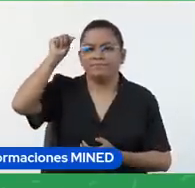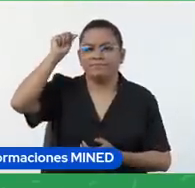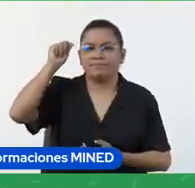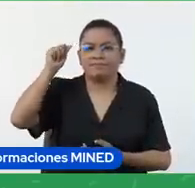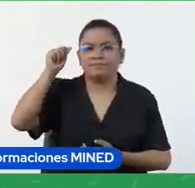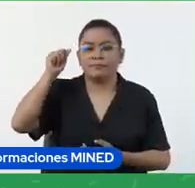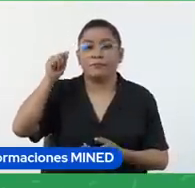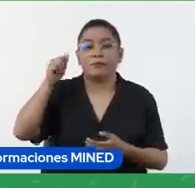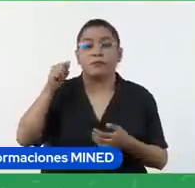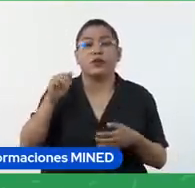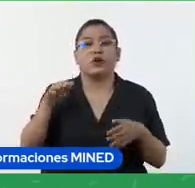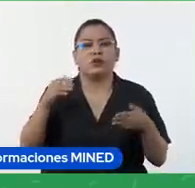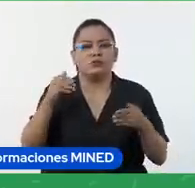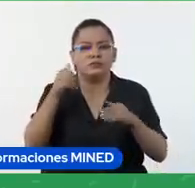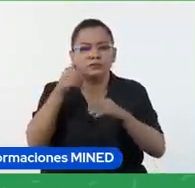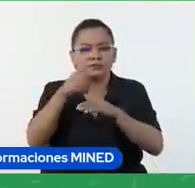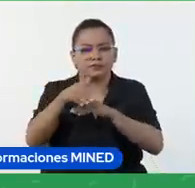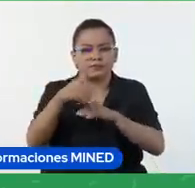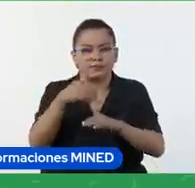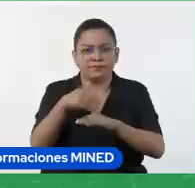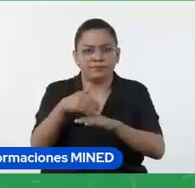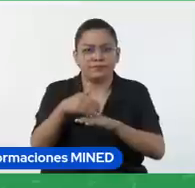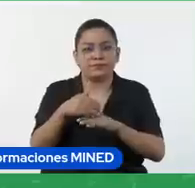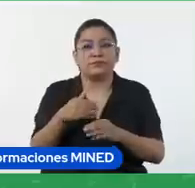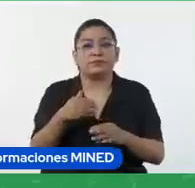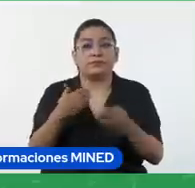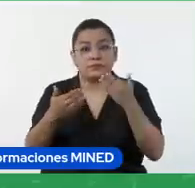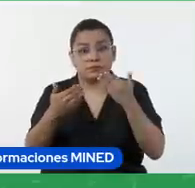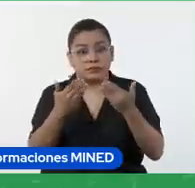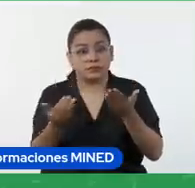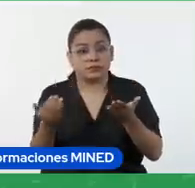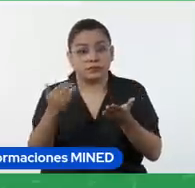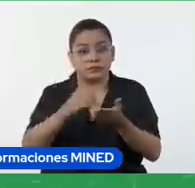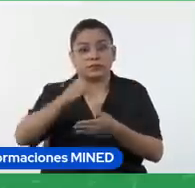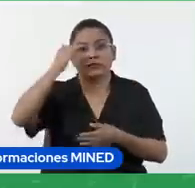cómo se dejan comentarios de retroalimentación a los alumnos